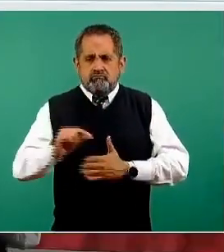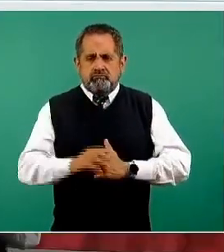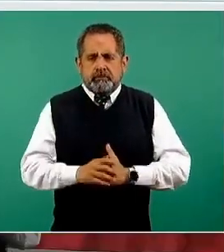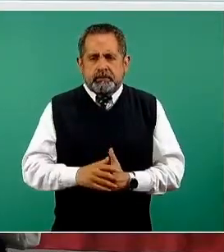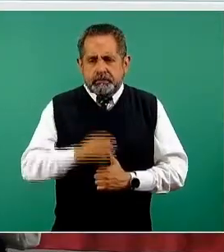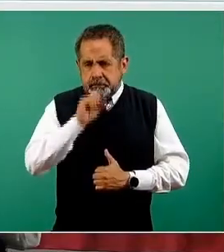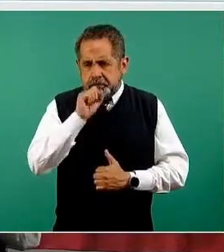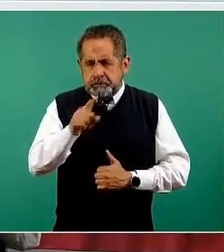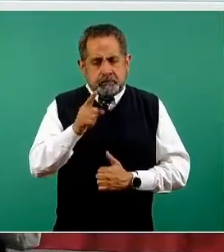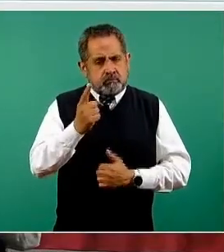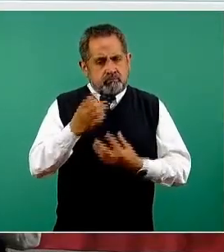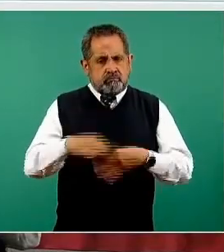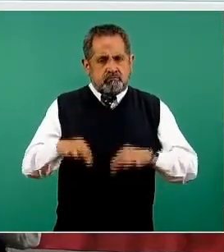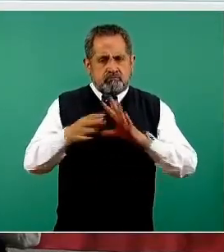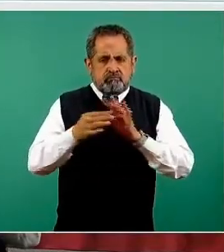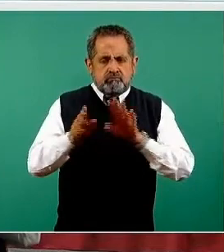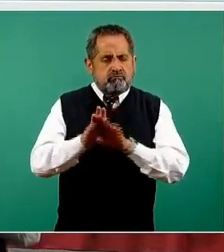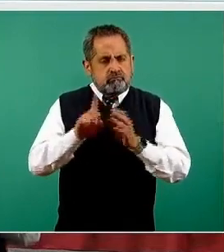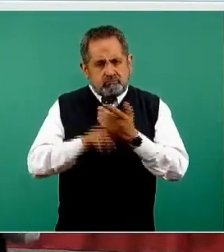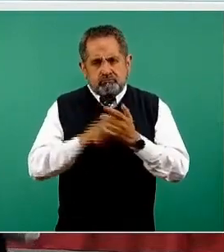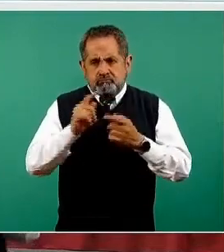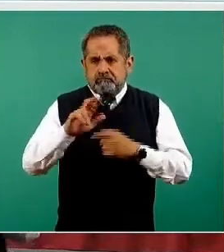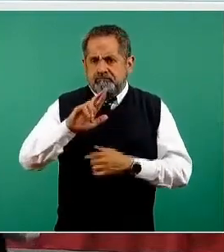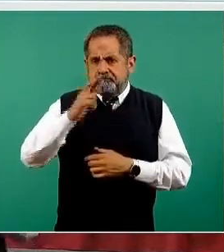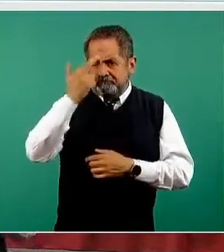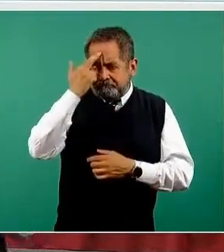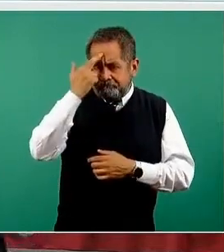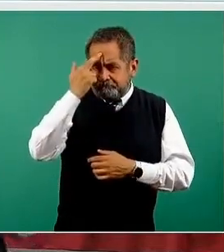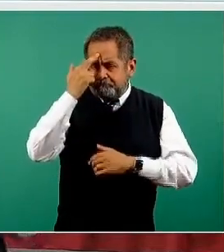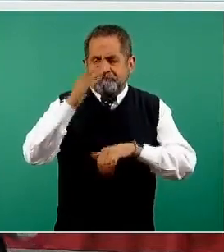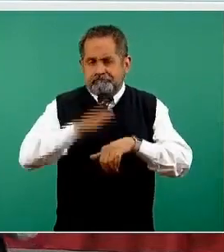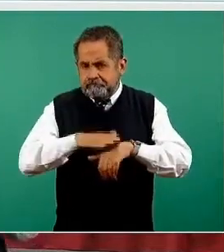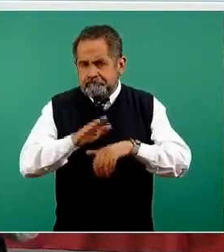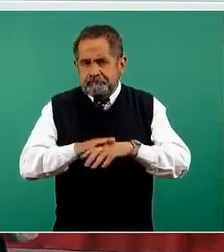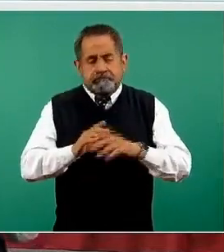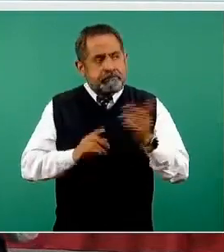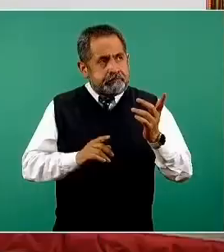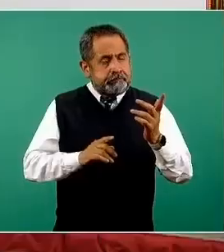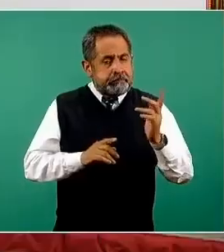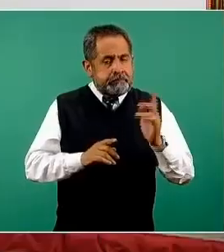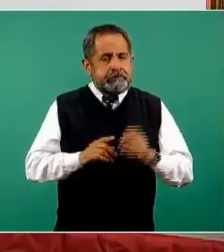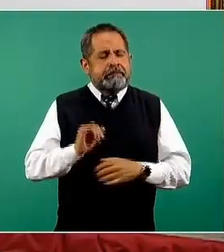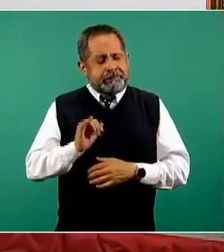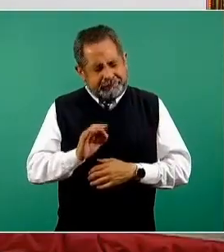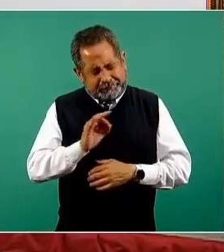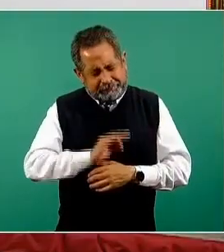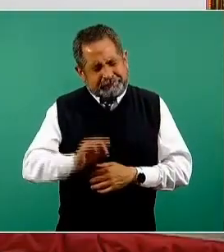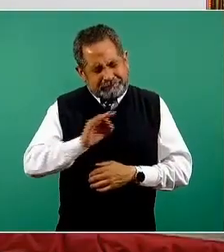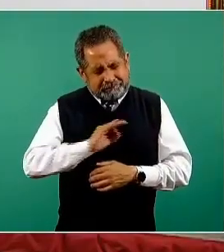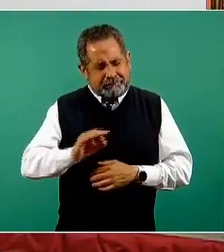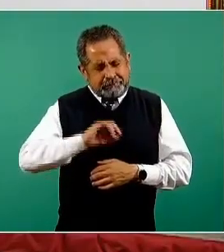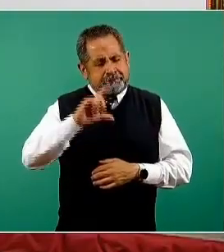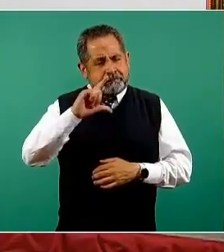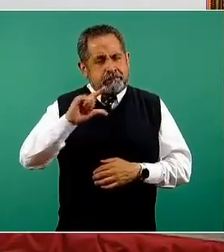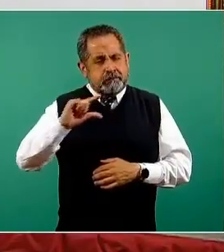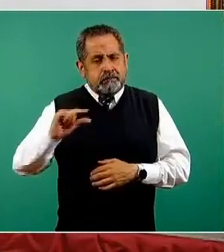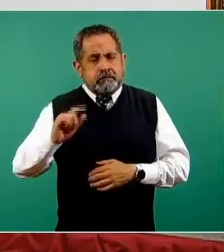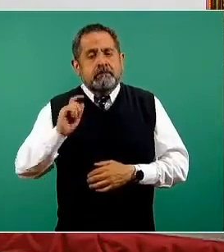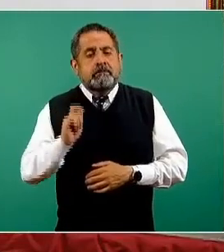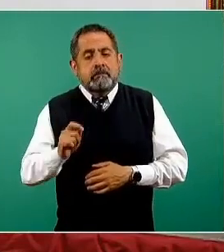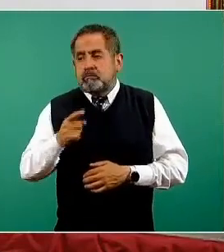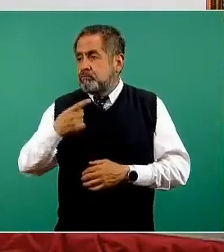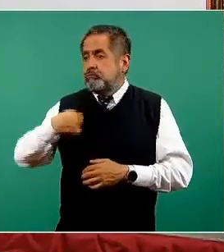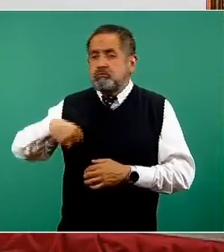Y obviamente aquí también es importante poder reconocer que esto se puede lograr precisamente cuando todos